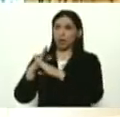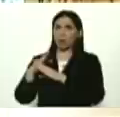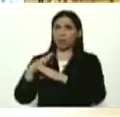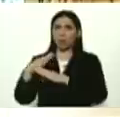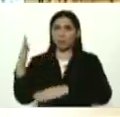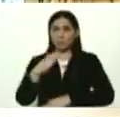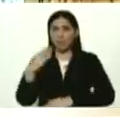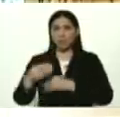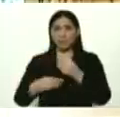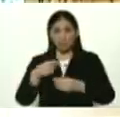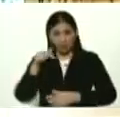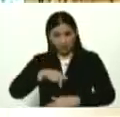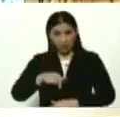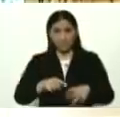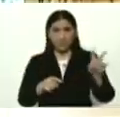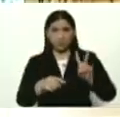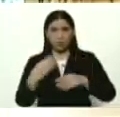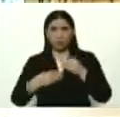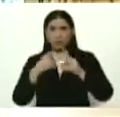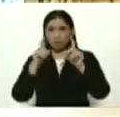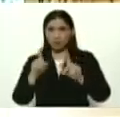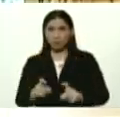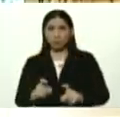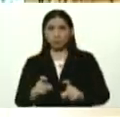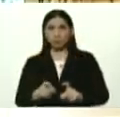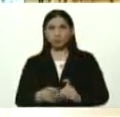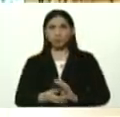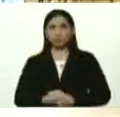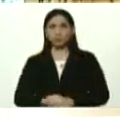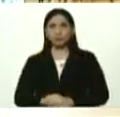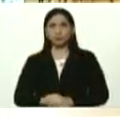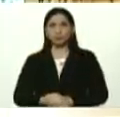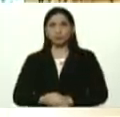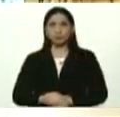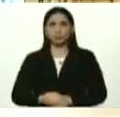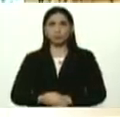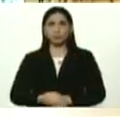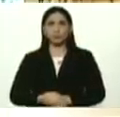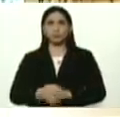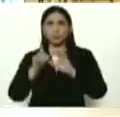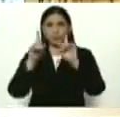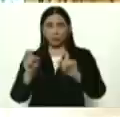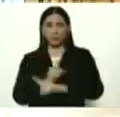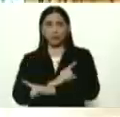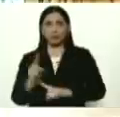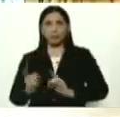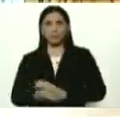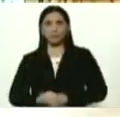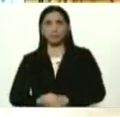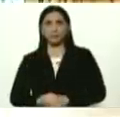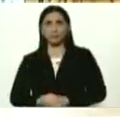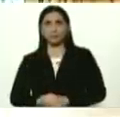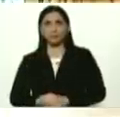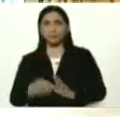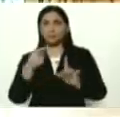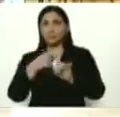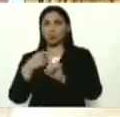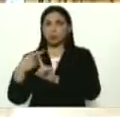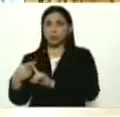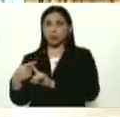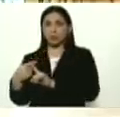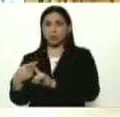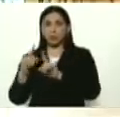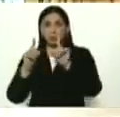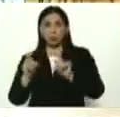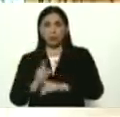hace, ¿cómo se llama el examen? El test. La prueba rápida. El que sale positivo en la prueba